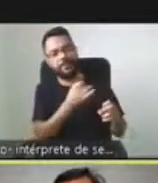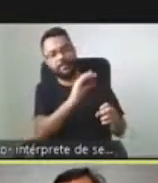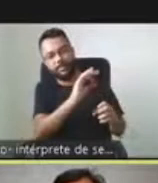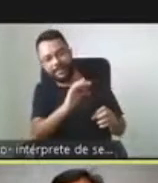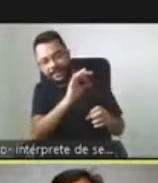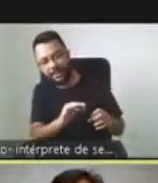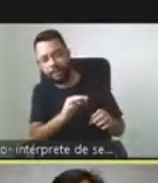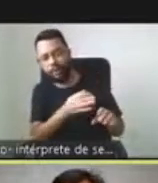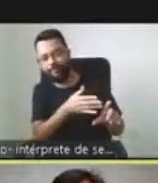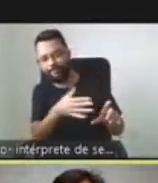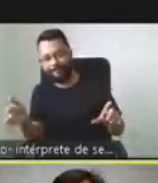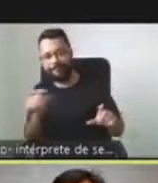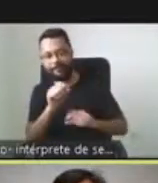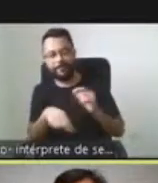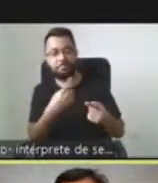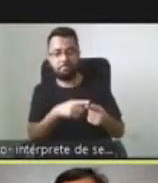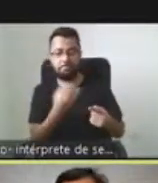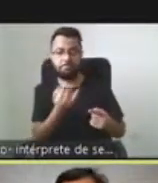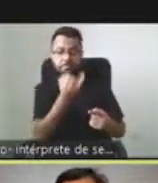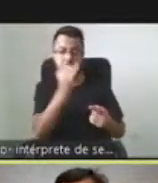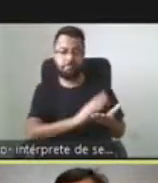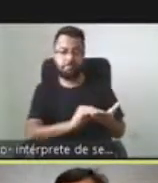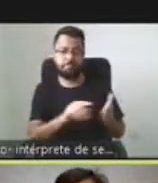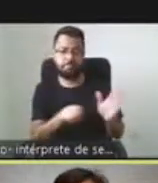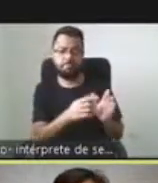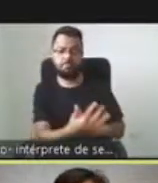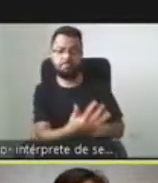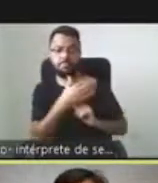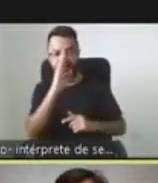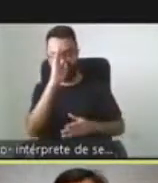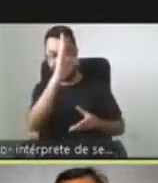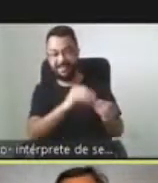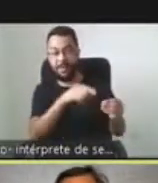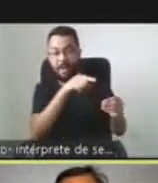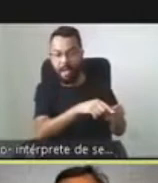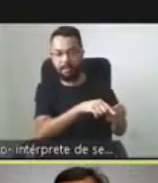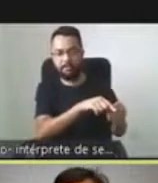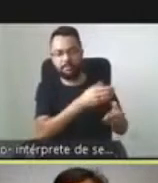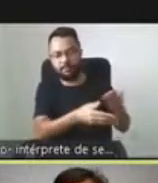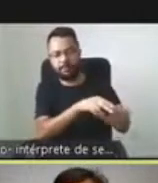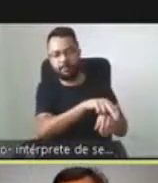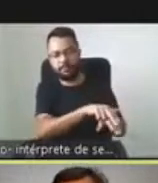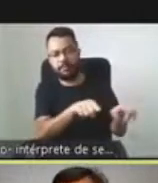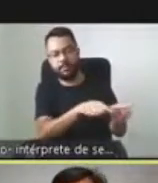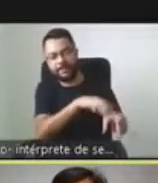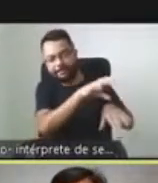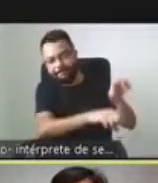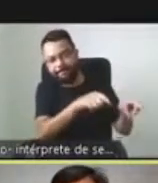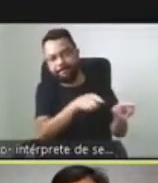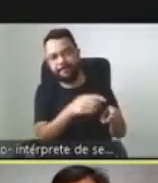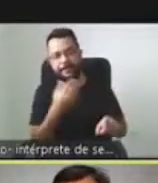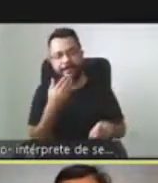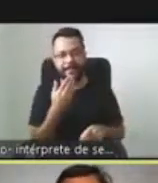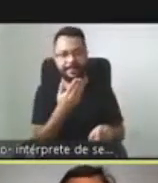conscientes de la importancia de la investigación y de generar datos reales para poder pedir, para poder solicitar y para